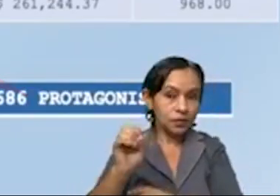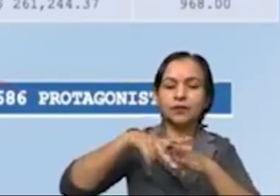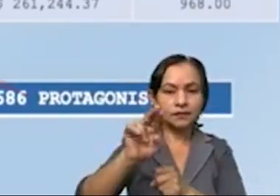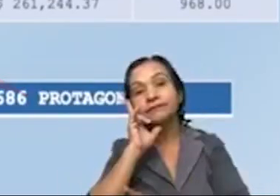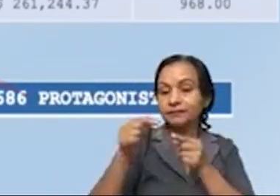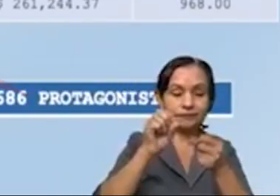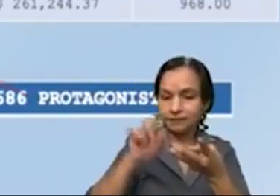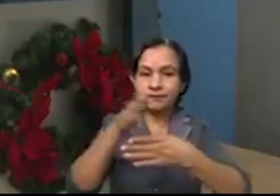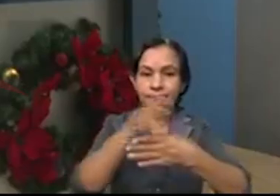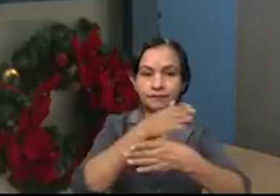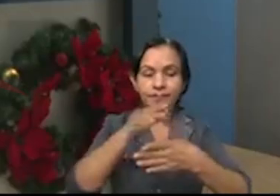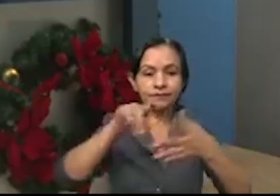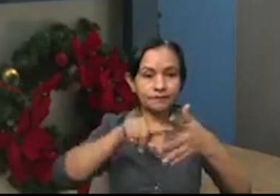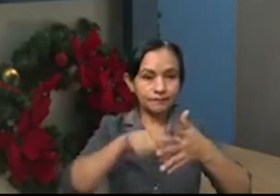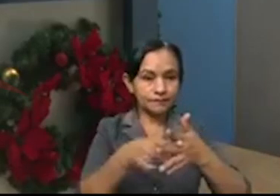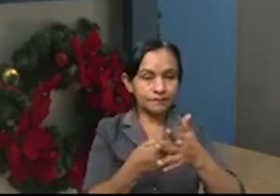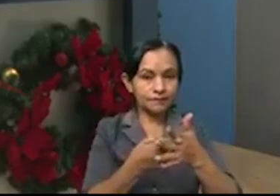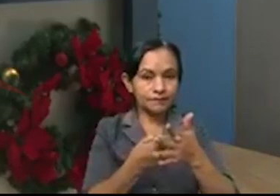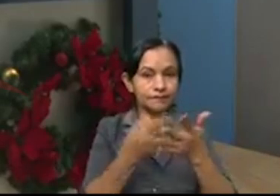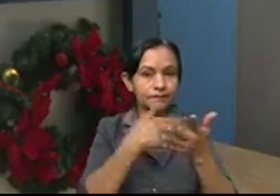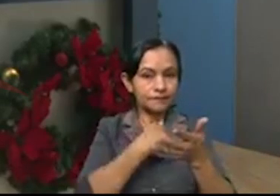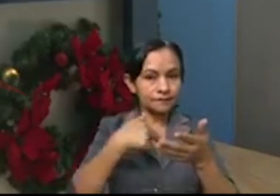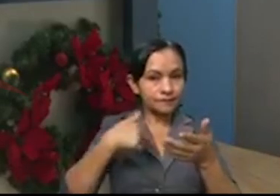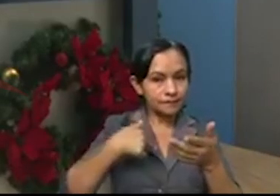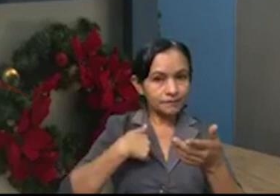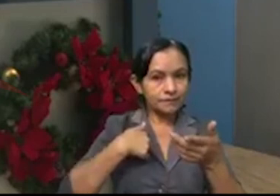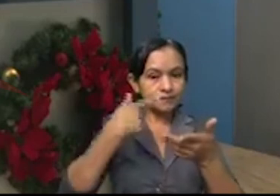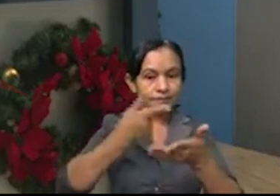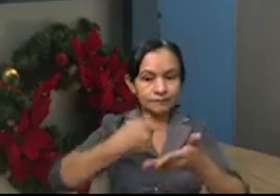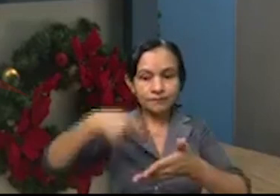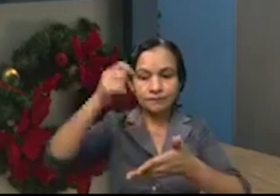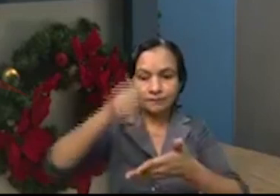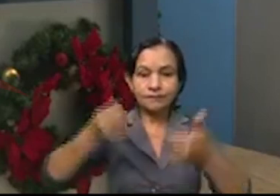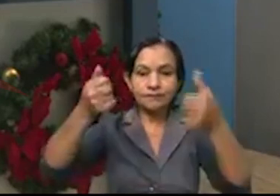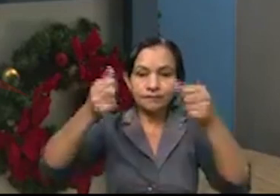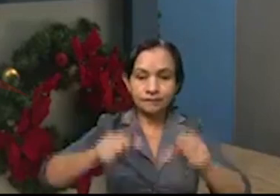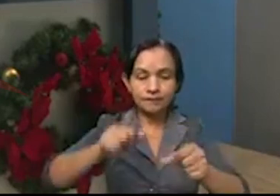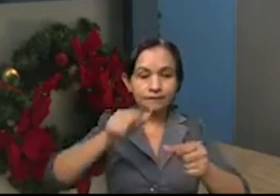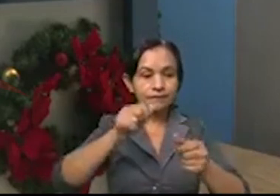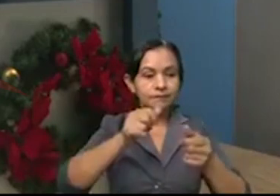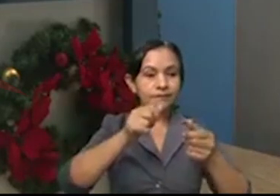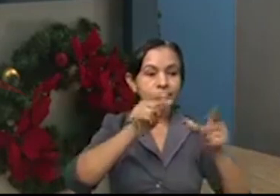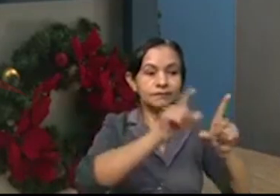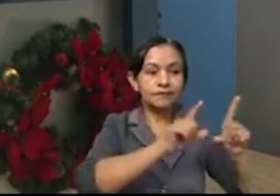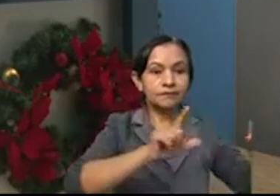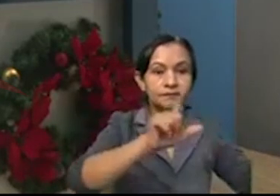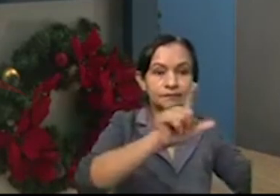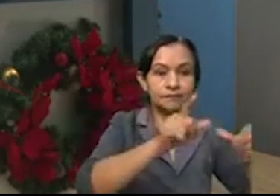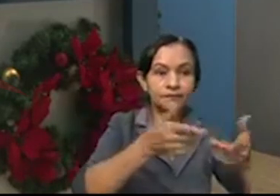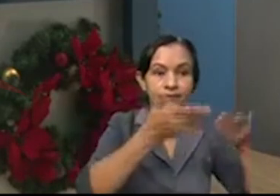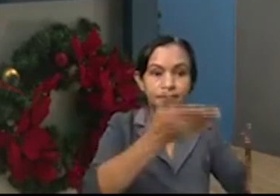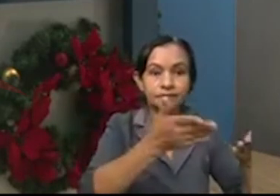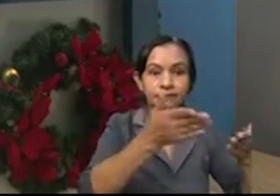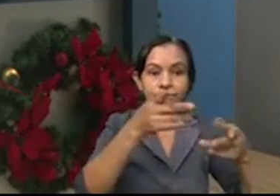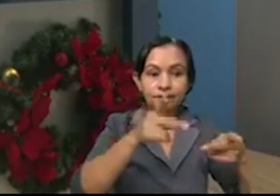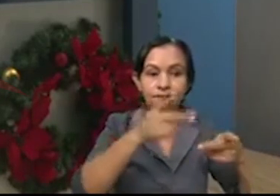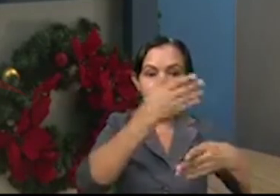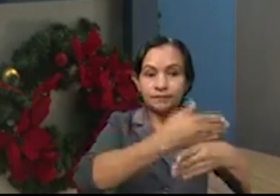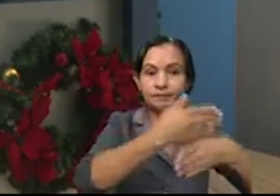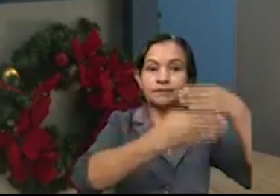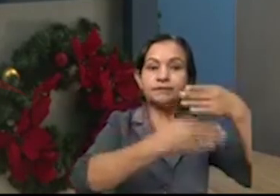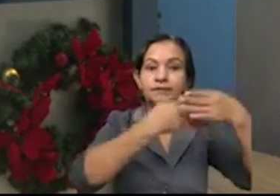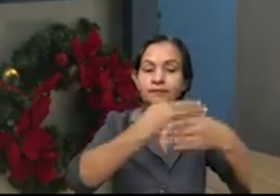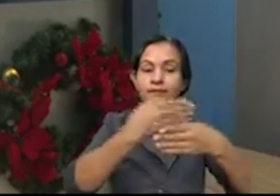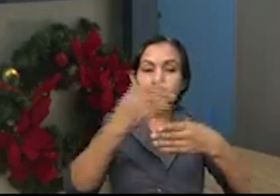es decir, iniciar significa firmar contratos, hacer entregas de sitios y el proceso